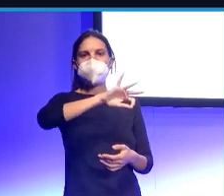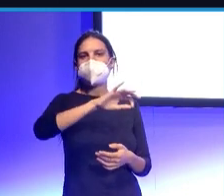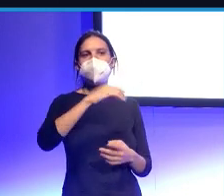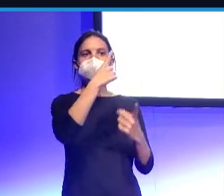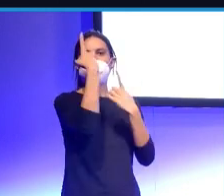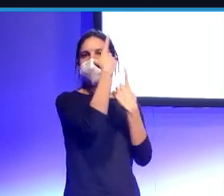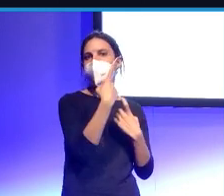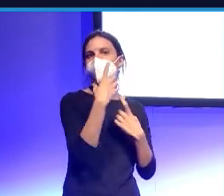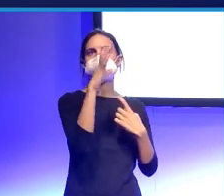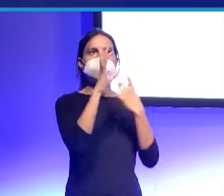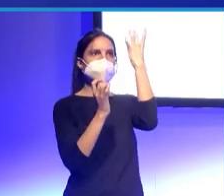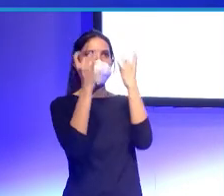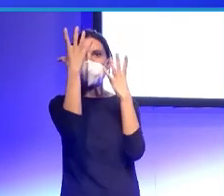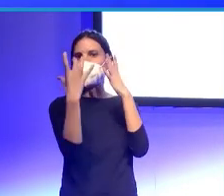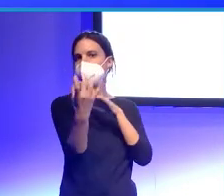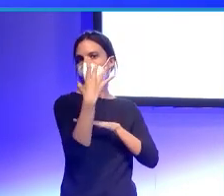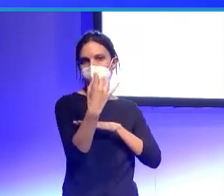lo que queráis y nada más muchas gracias